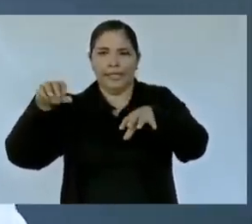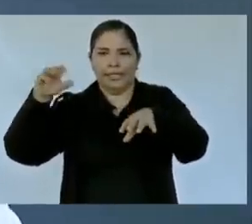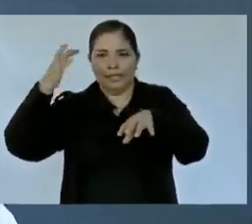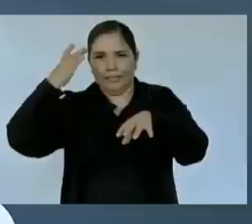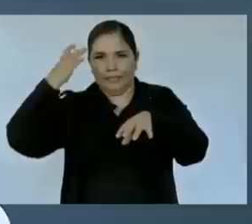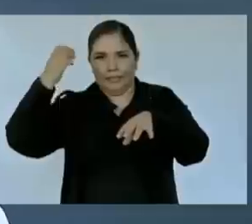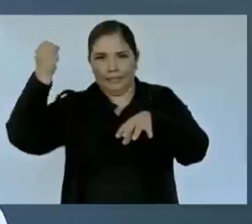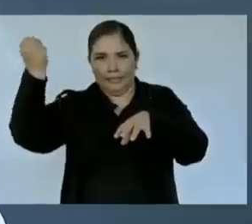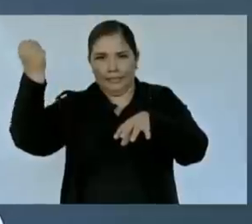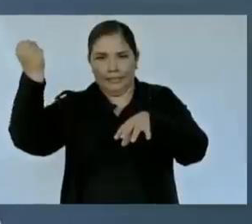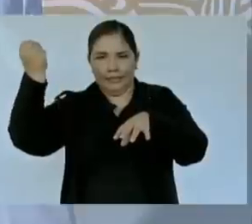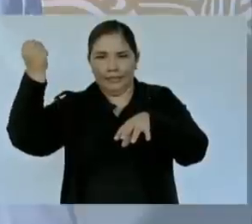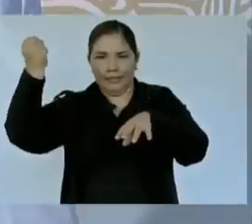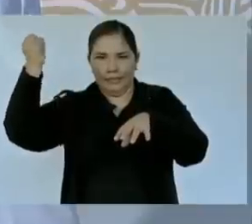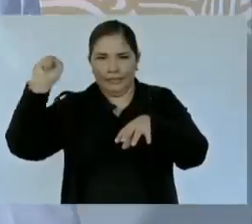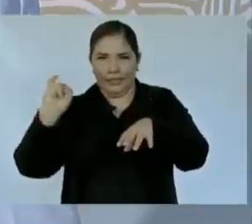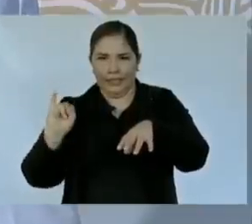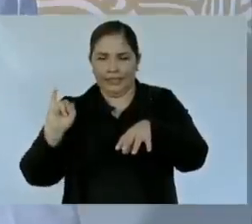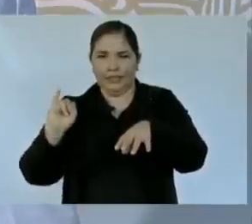Sinaloa,